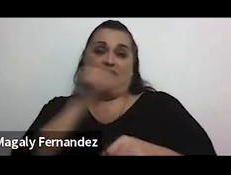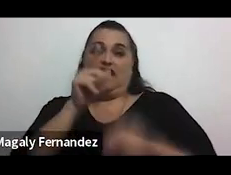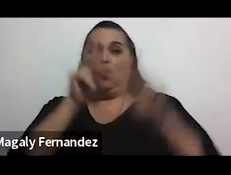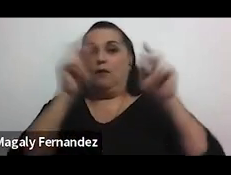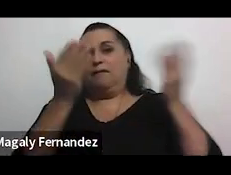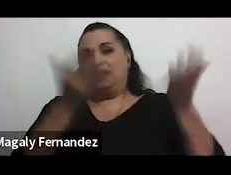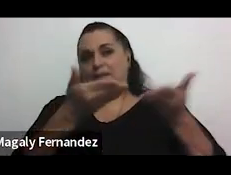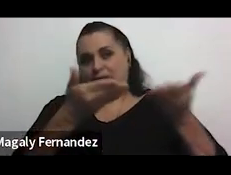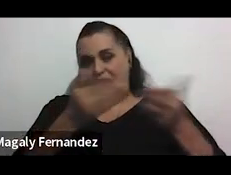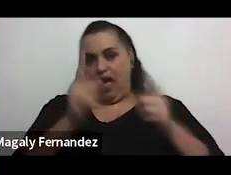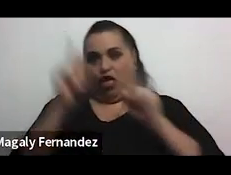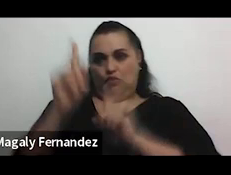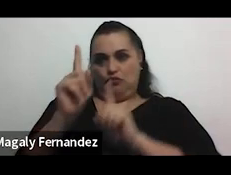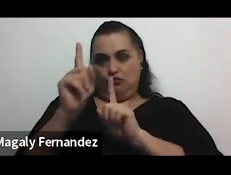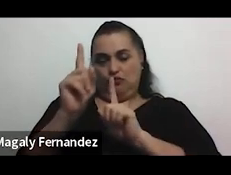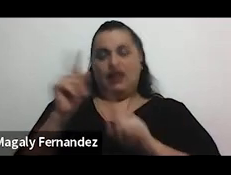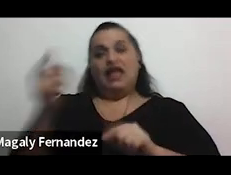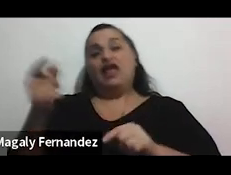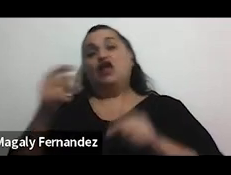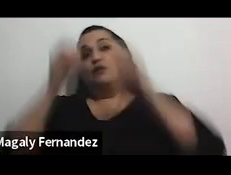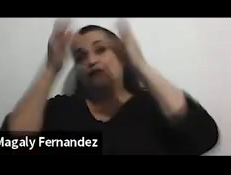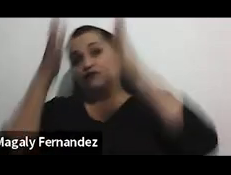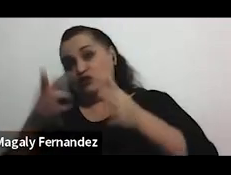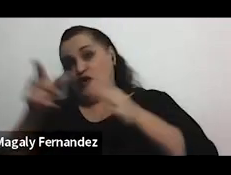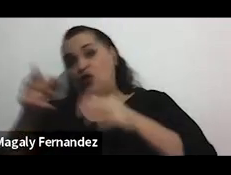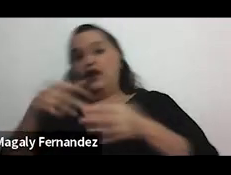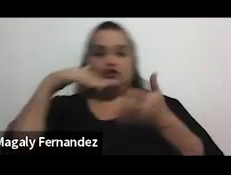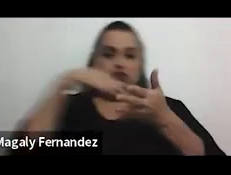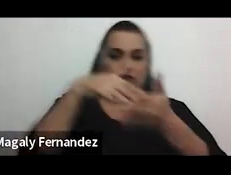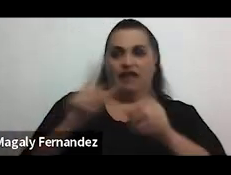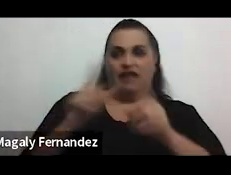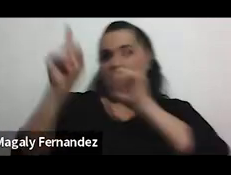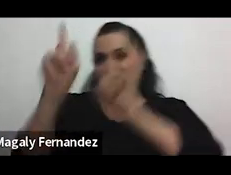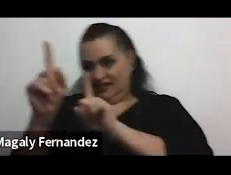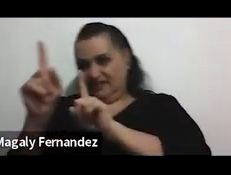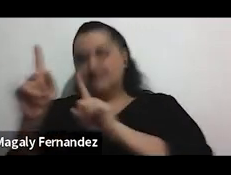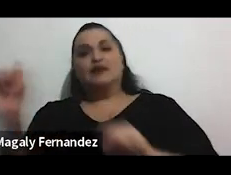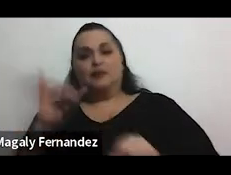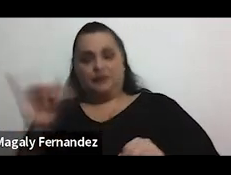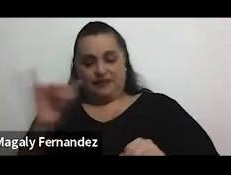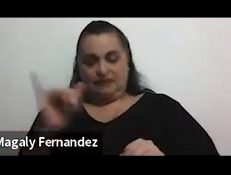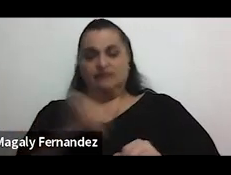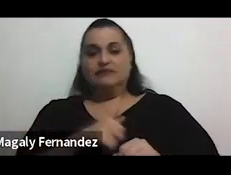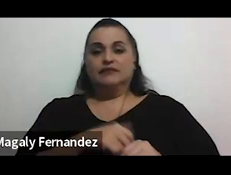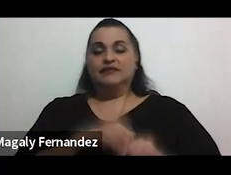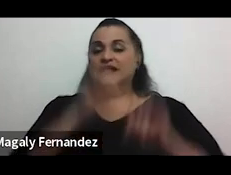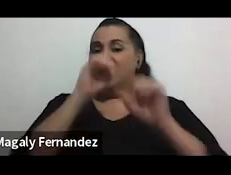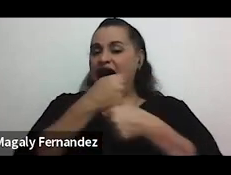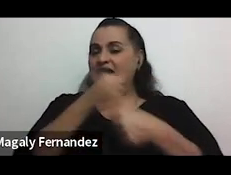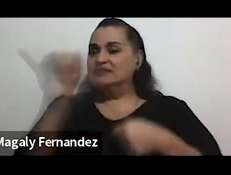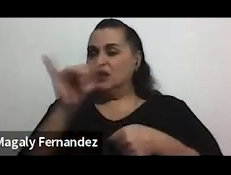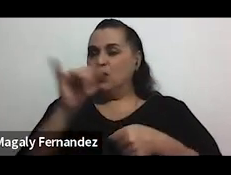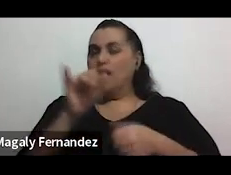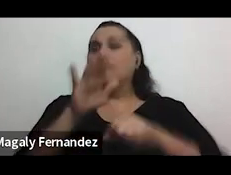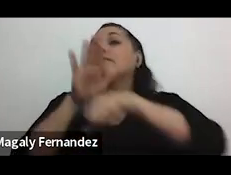llámese el docente con su estudiante por ejemplo entonces hacen como una una